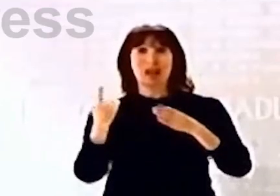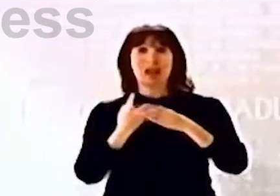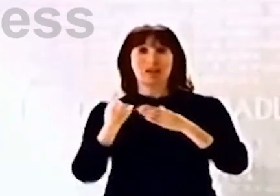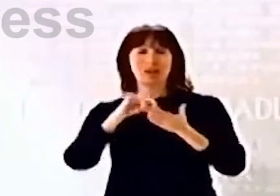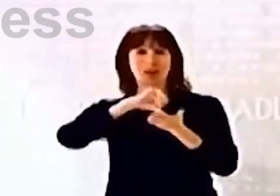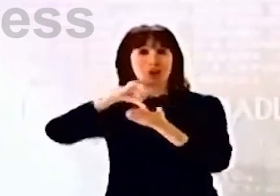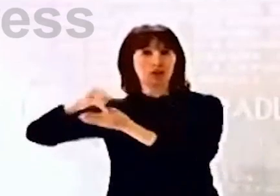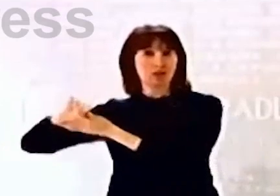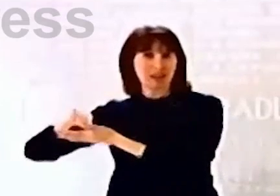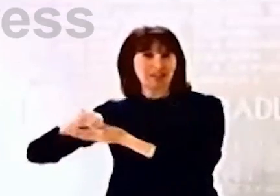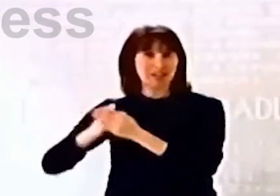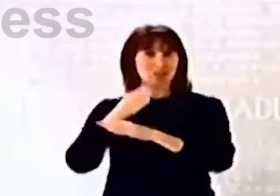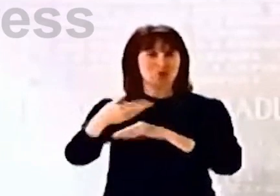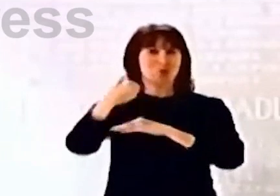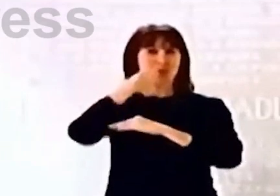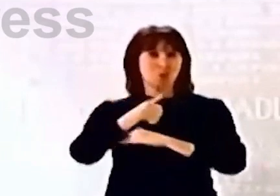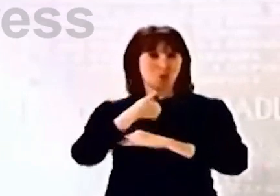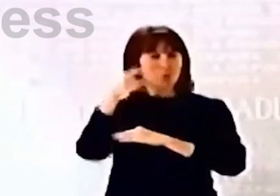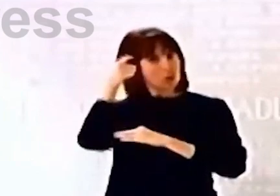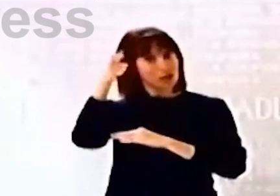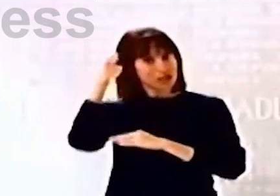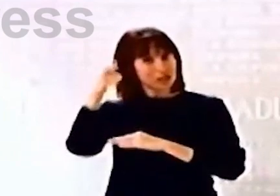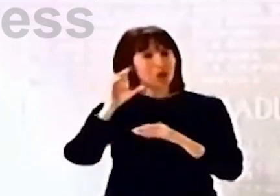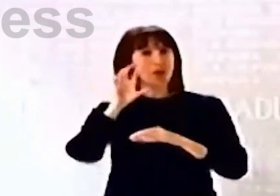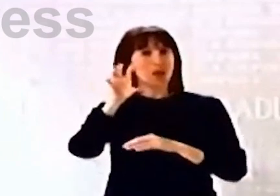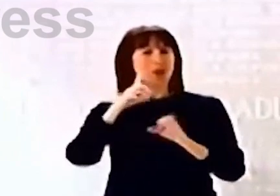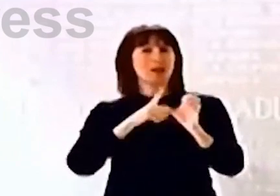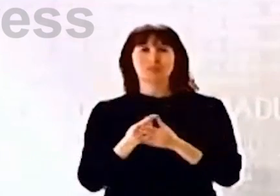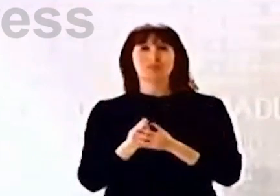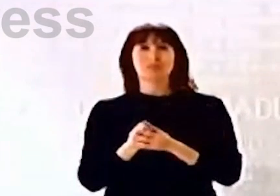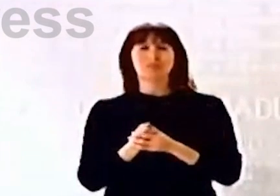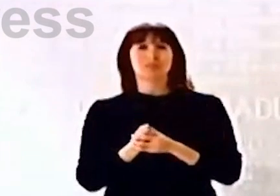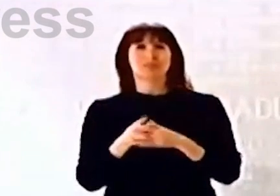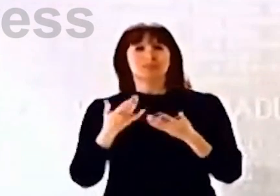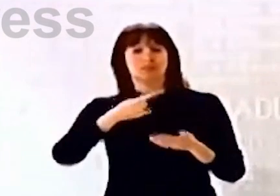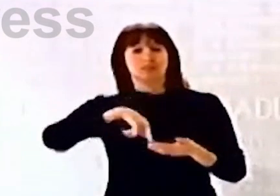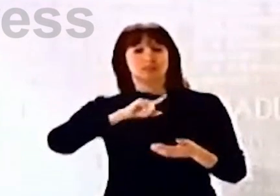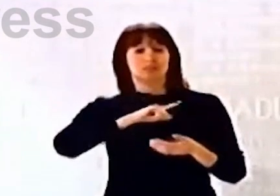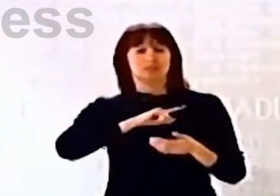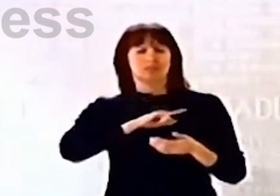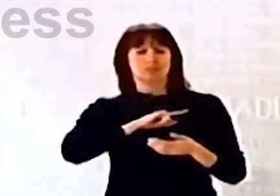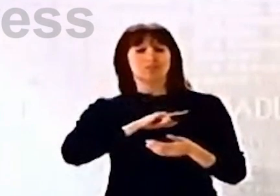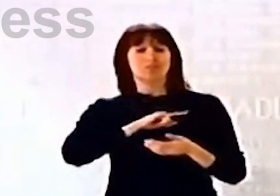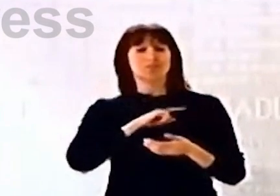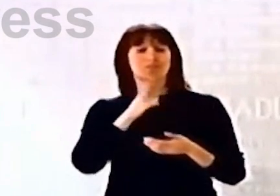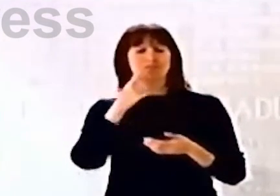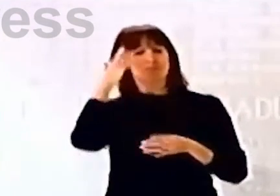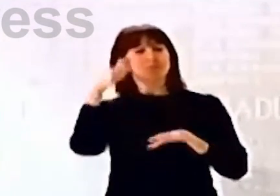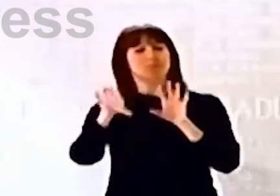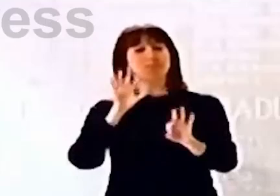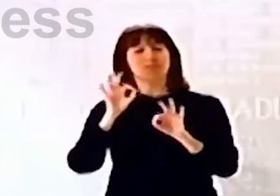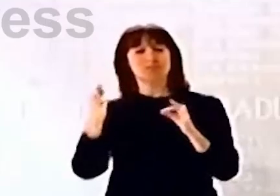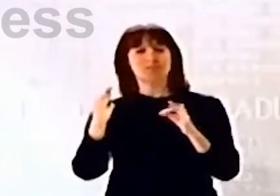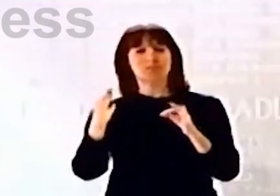de todos y cada uno de los municipios de la comunidad autónoma de Extremadura. Hemos adoptado también, por un